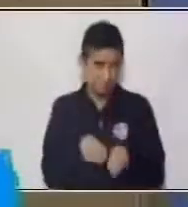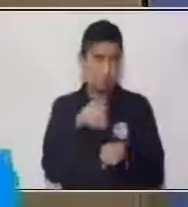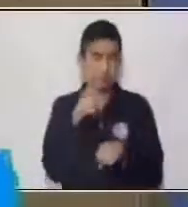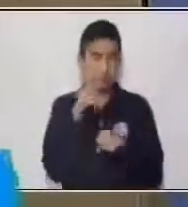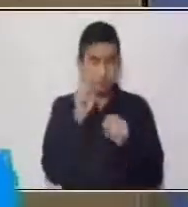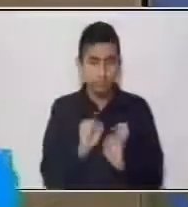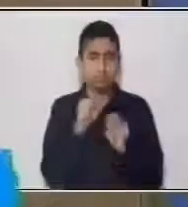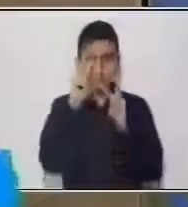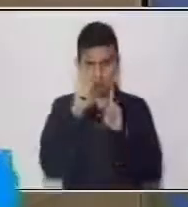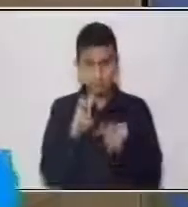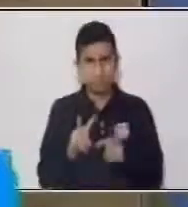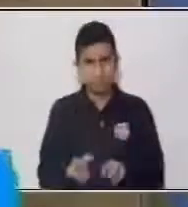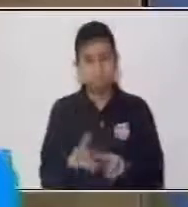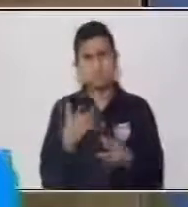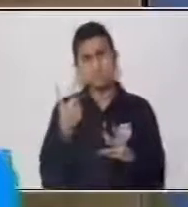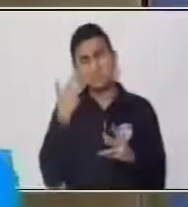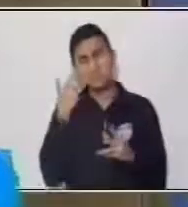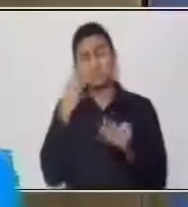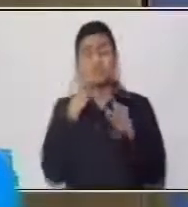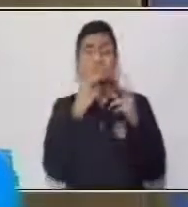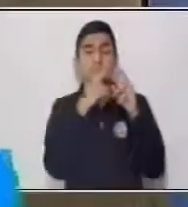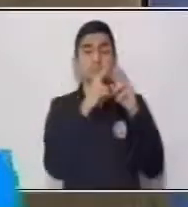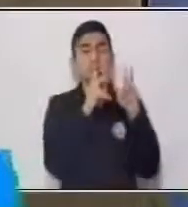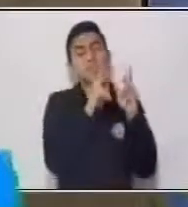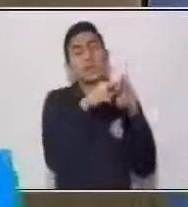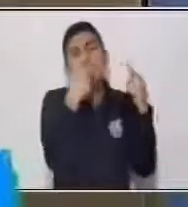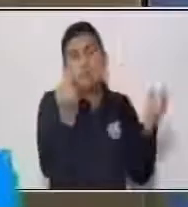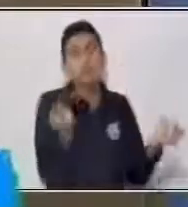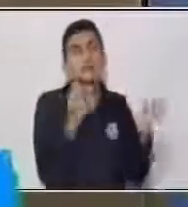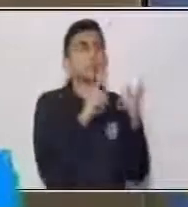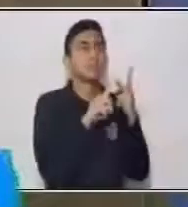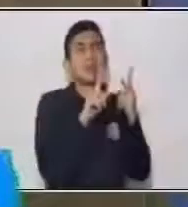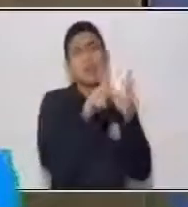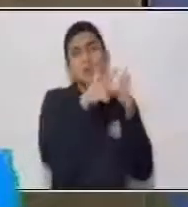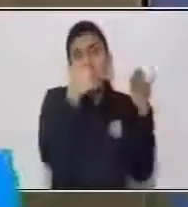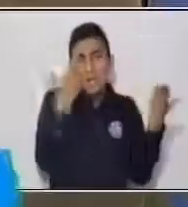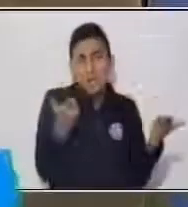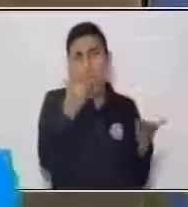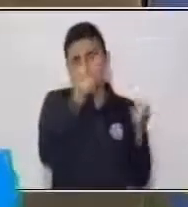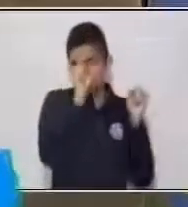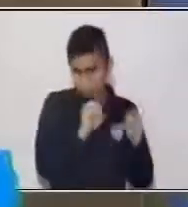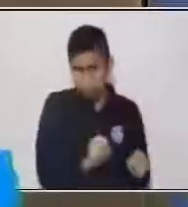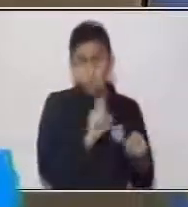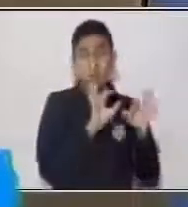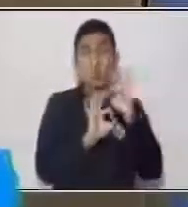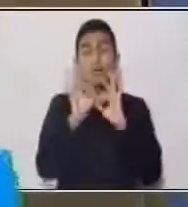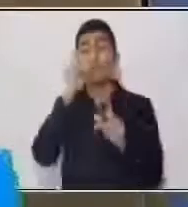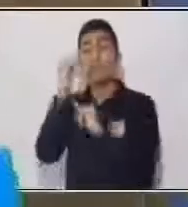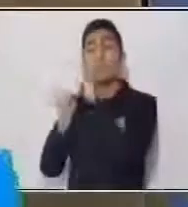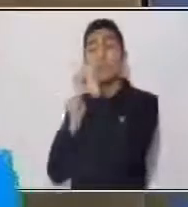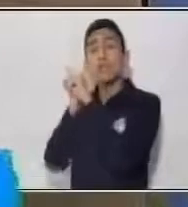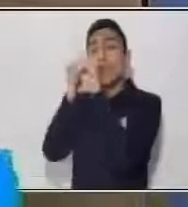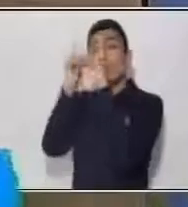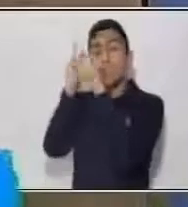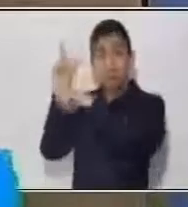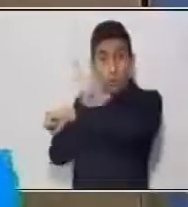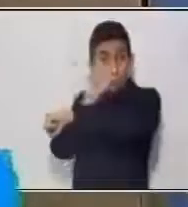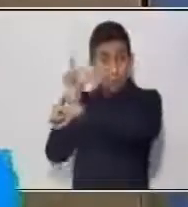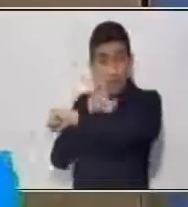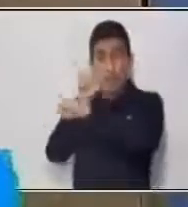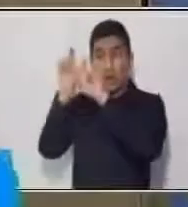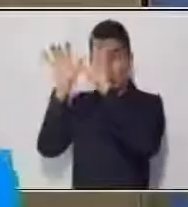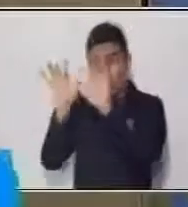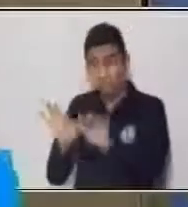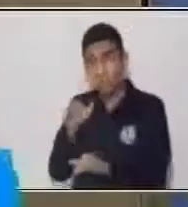investigar, me voy a documentar en revistas, en libros. Entonces, puedes también navegar en internet y poder, de alguna manera,